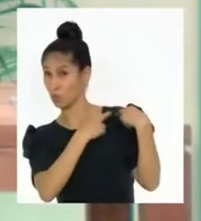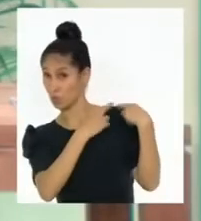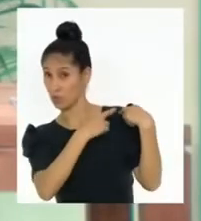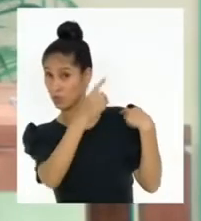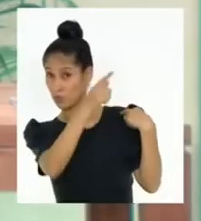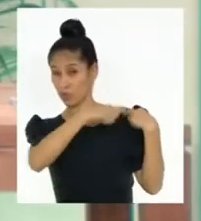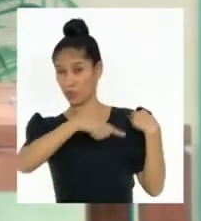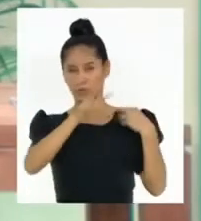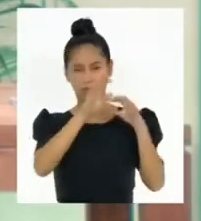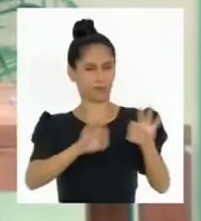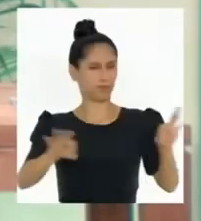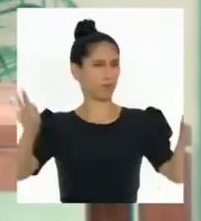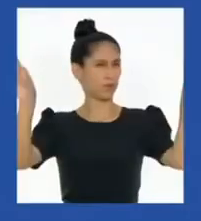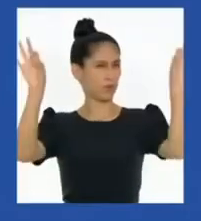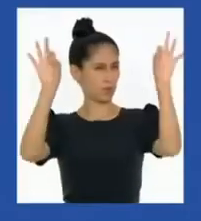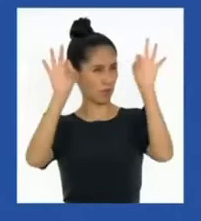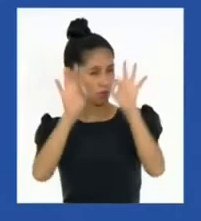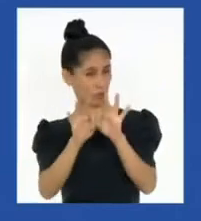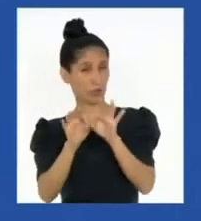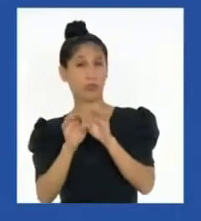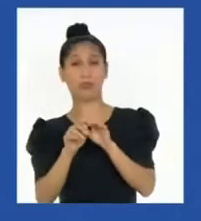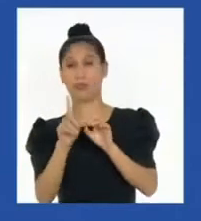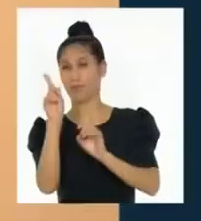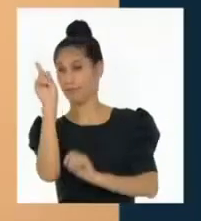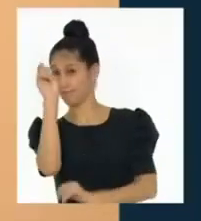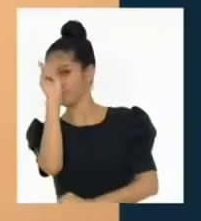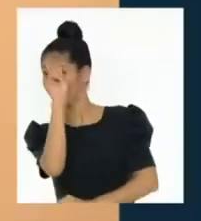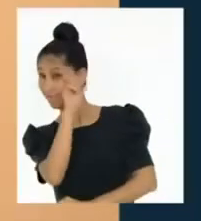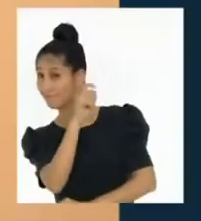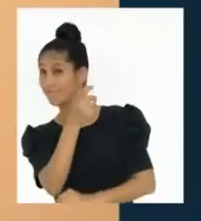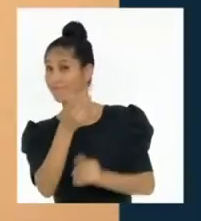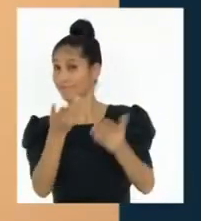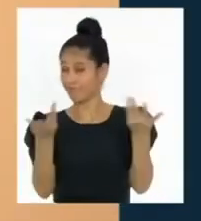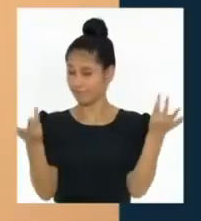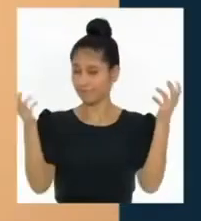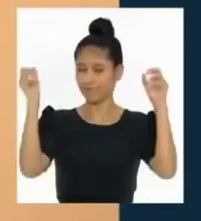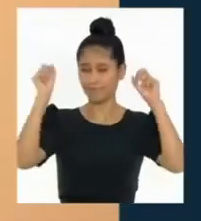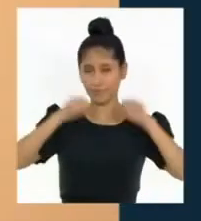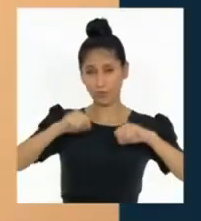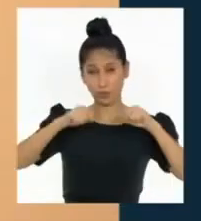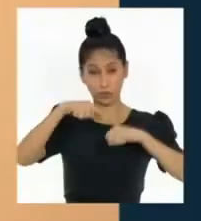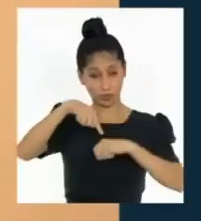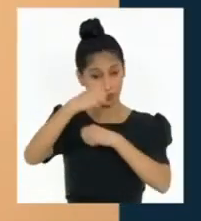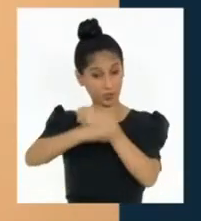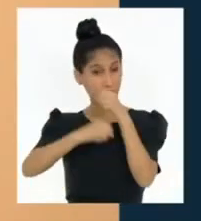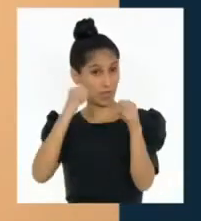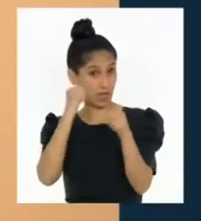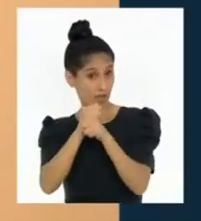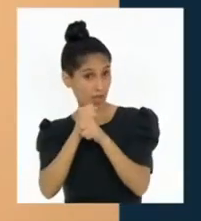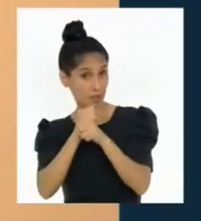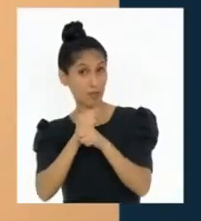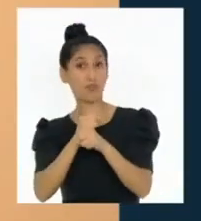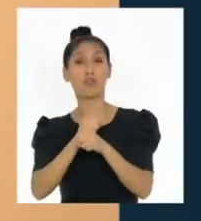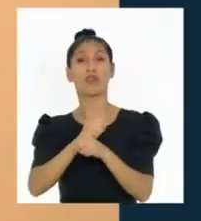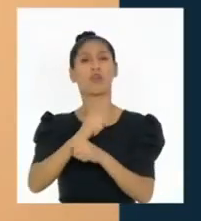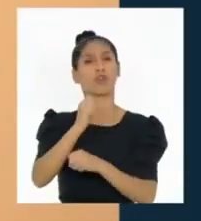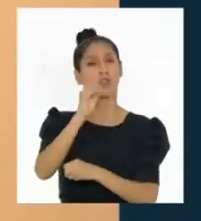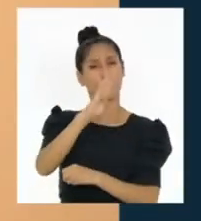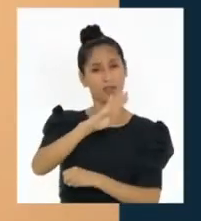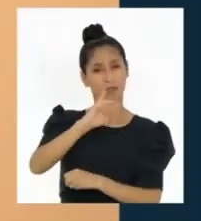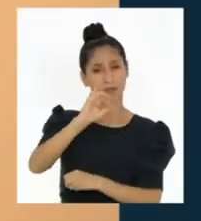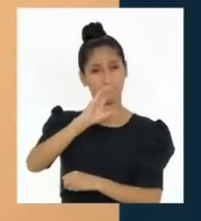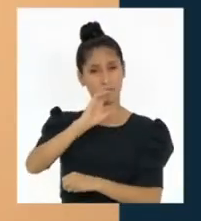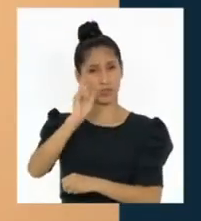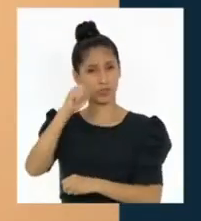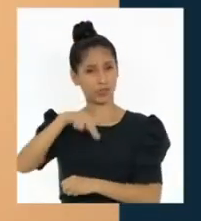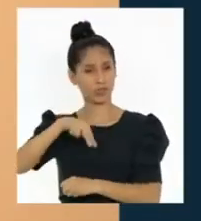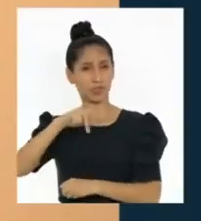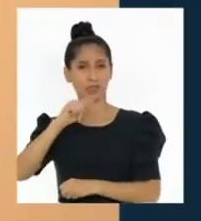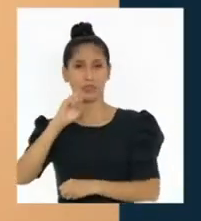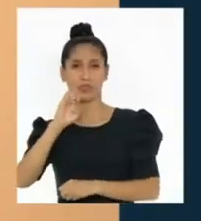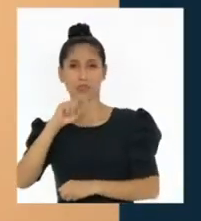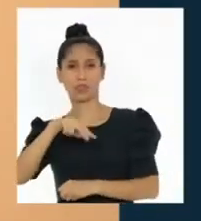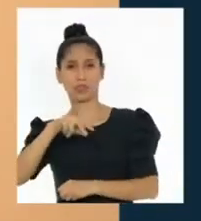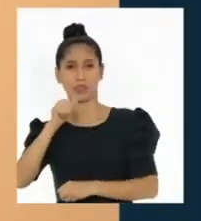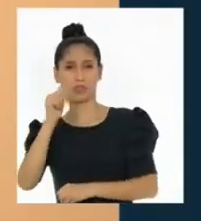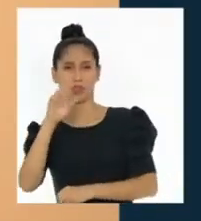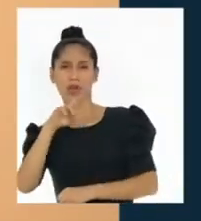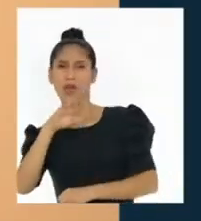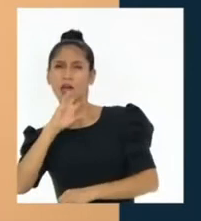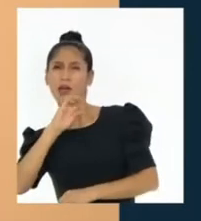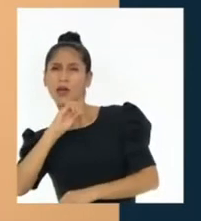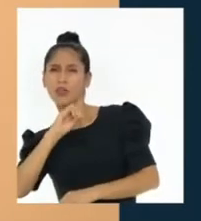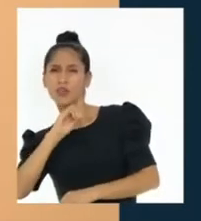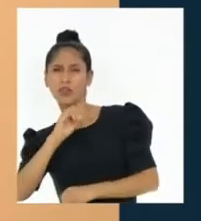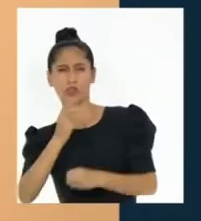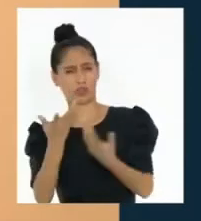son importantes y complejas. Por ello, este año del Bicentenario de nuestra independencia es una gran